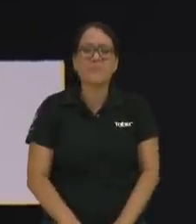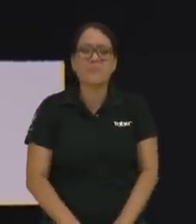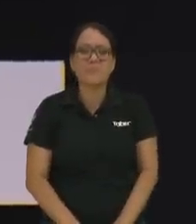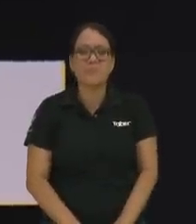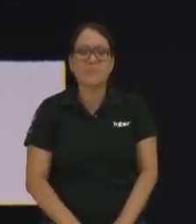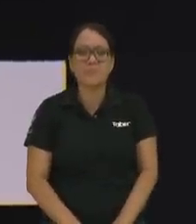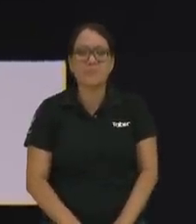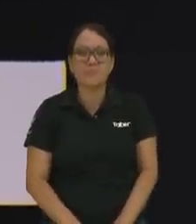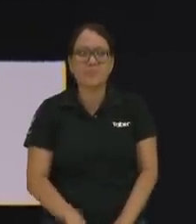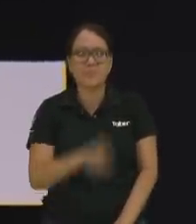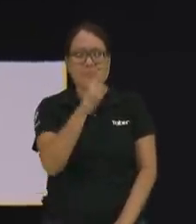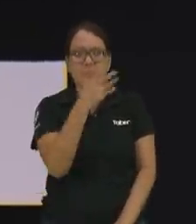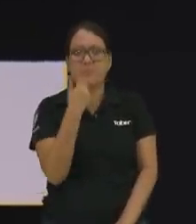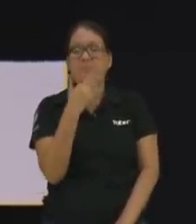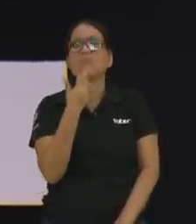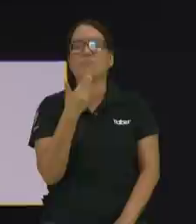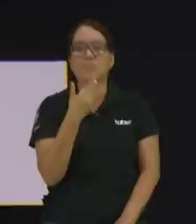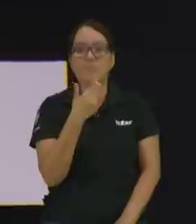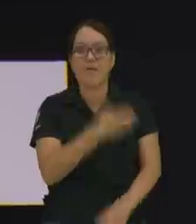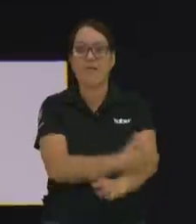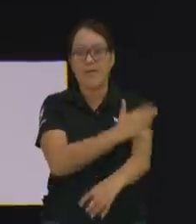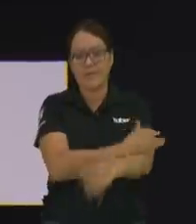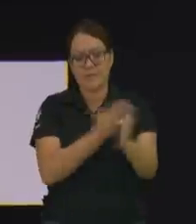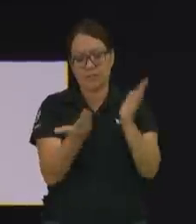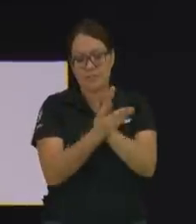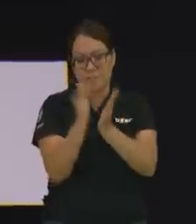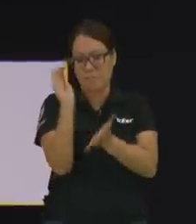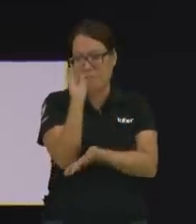¿qué les pasó a ellos? no los instruyeron